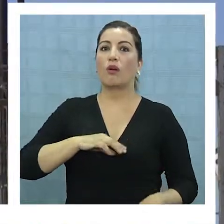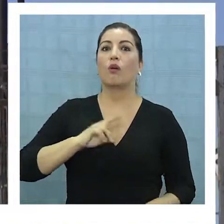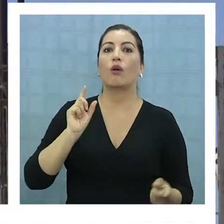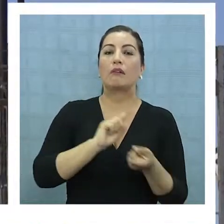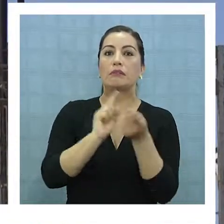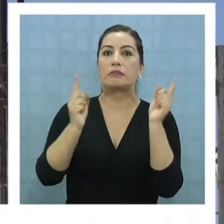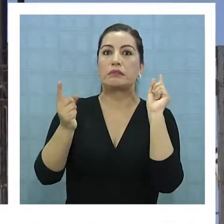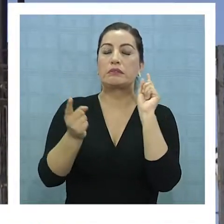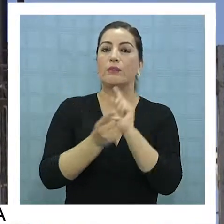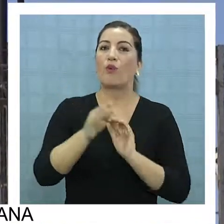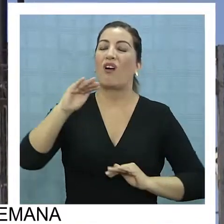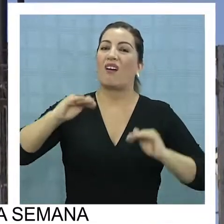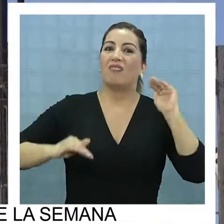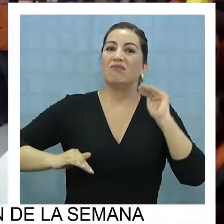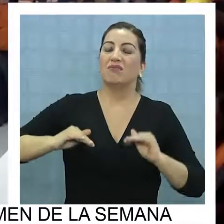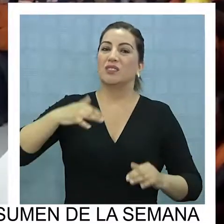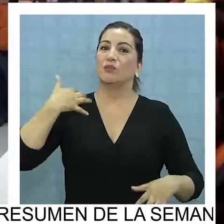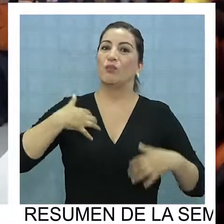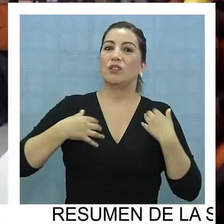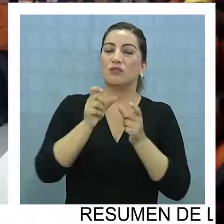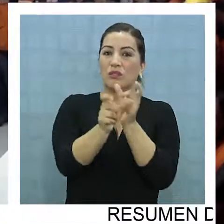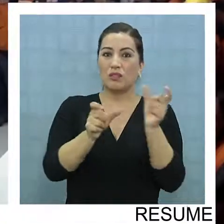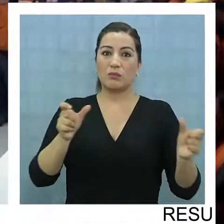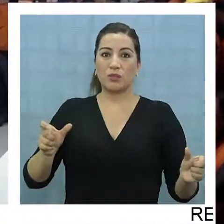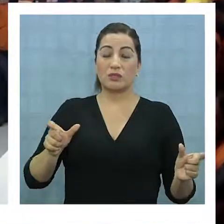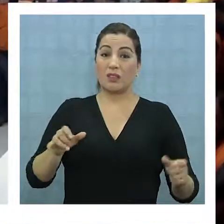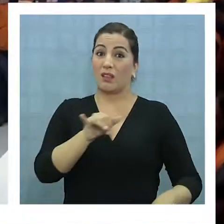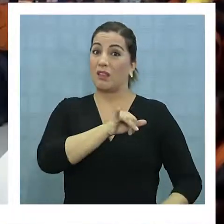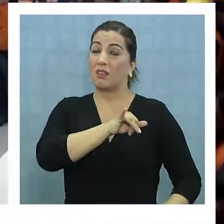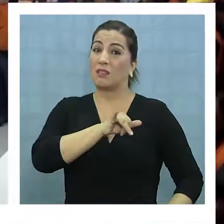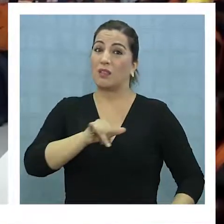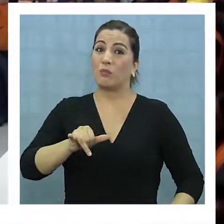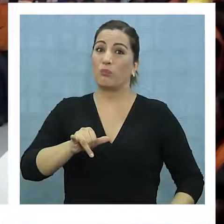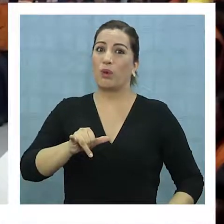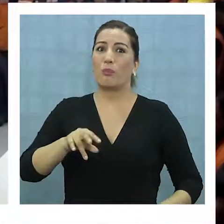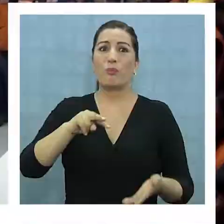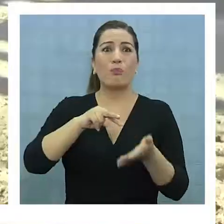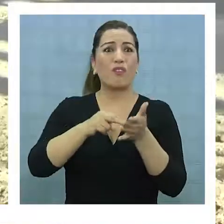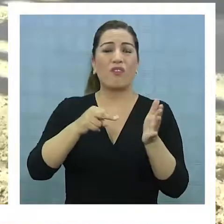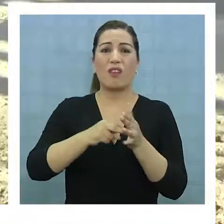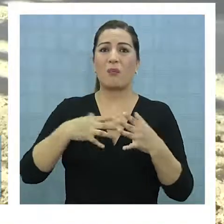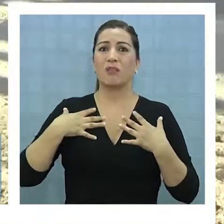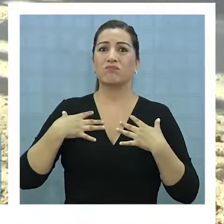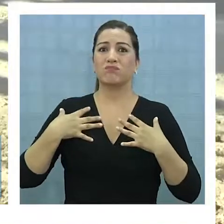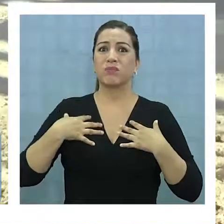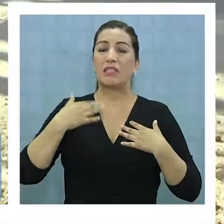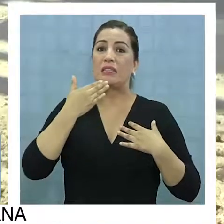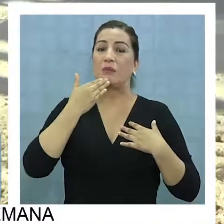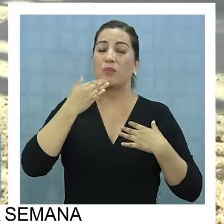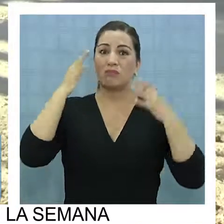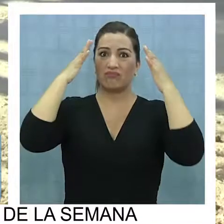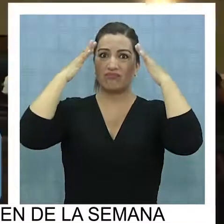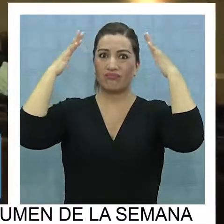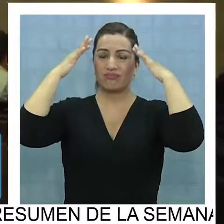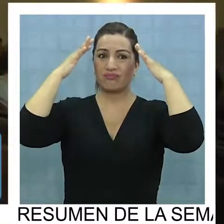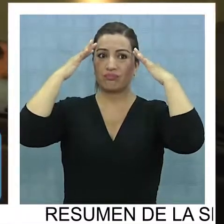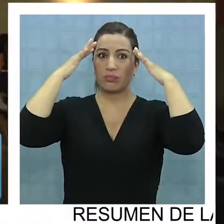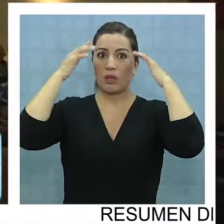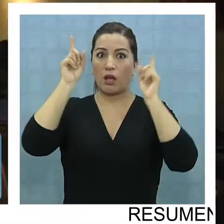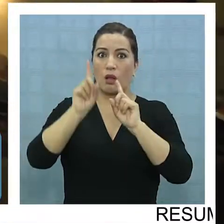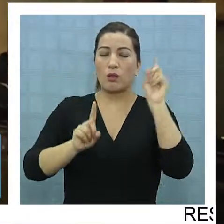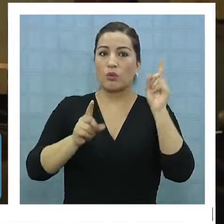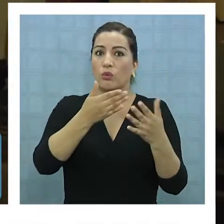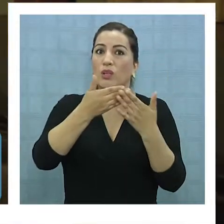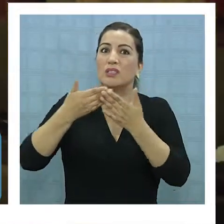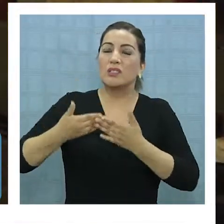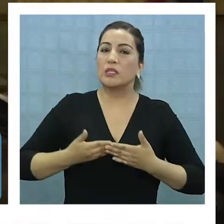provocan ciertas molestias en las personas que pueden derivar en edema pulmonar o cerebral, por lo que estudiar e investigar